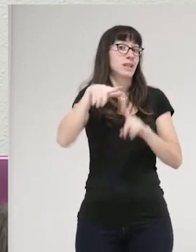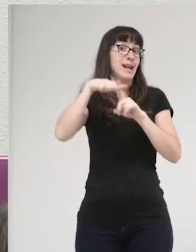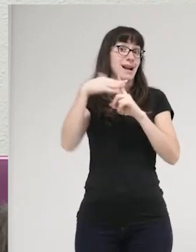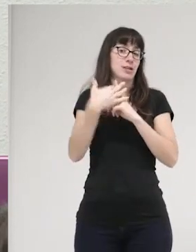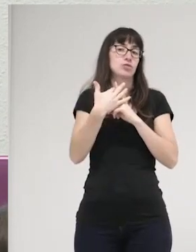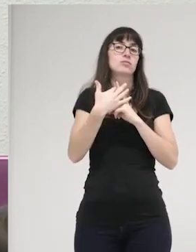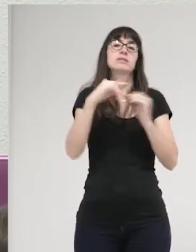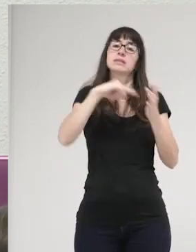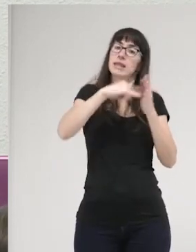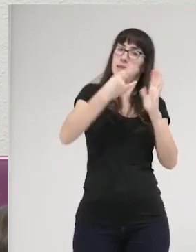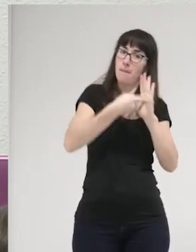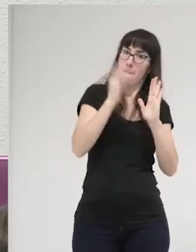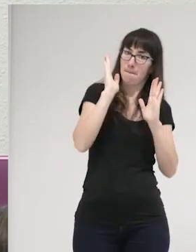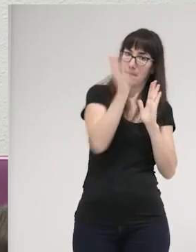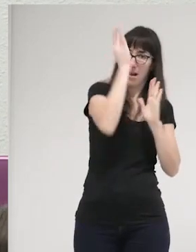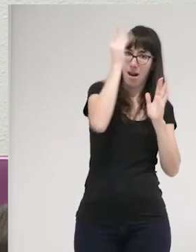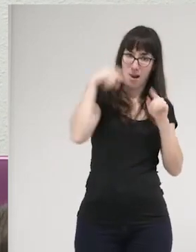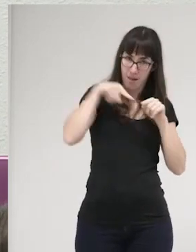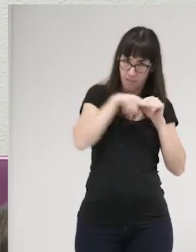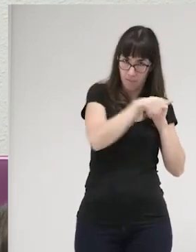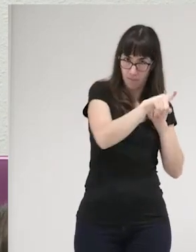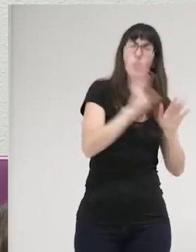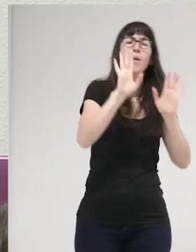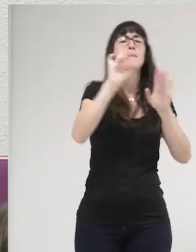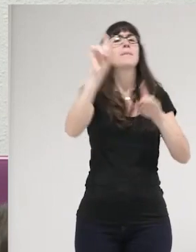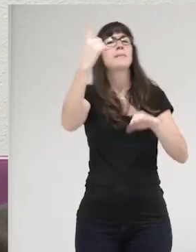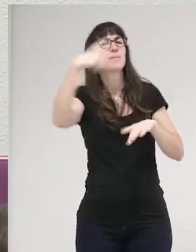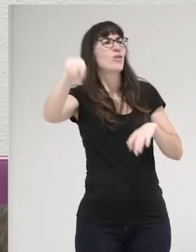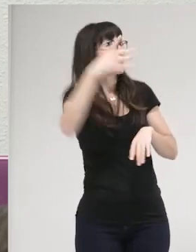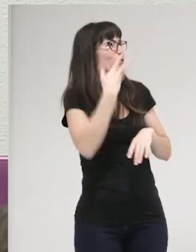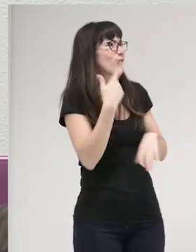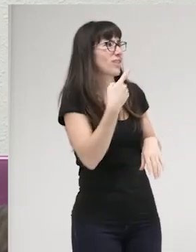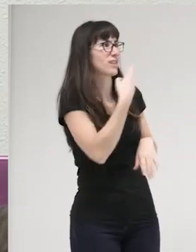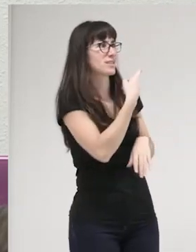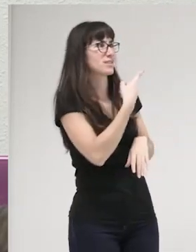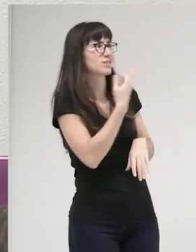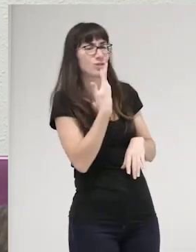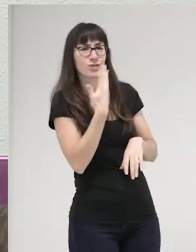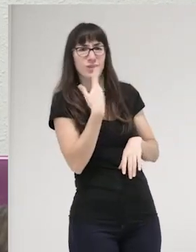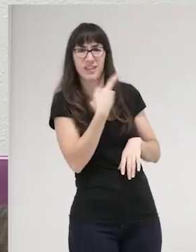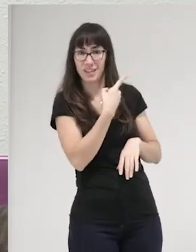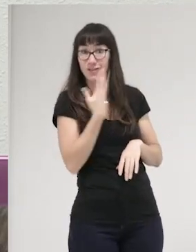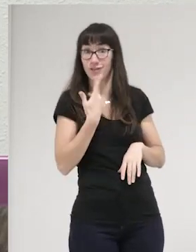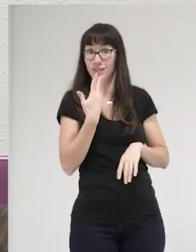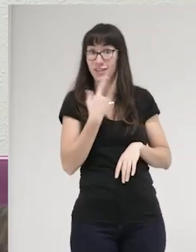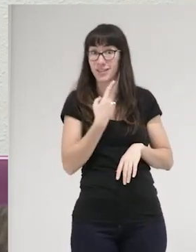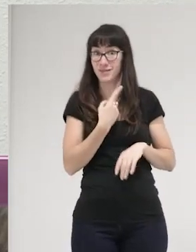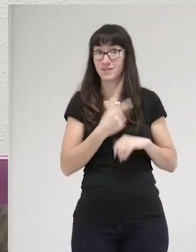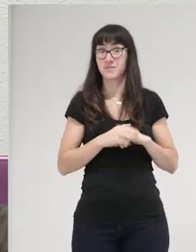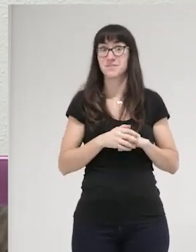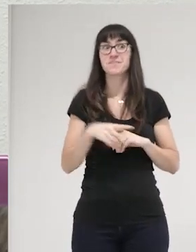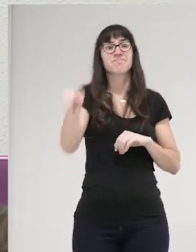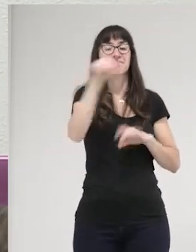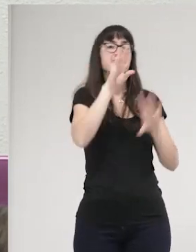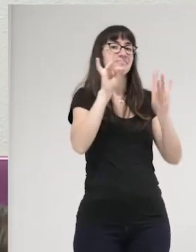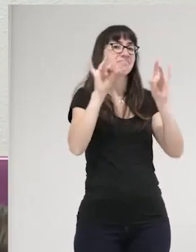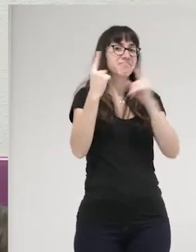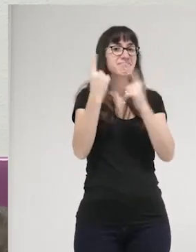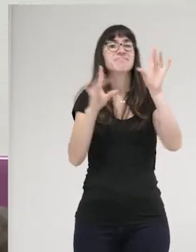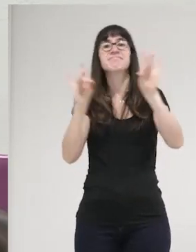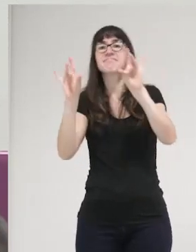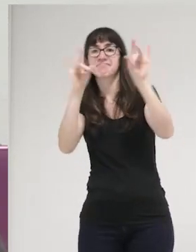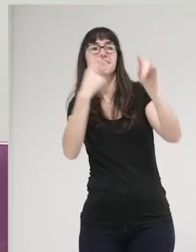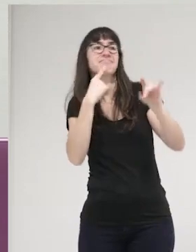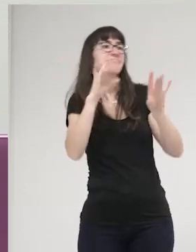sistema penal pero no olvidemos que esta bueno primero os voy a preguntar si sabéis quien es esta persona vamos a ver si podéis